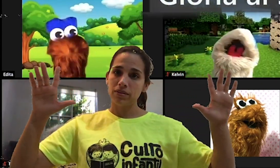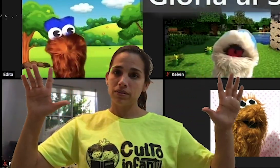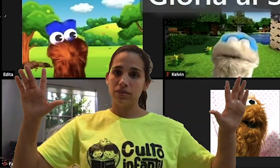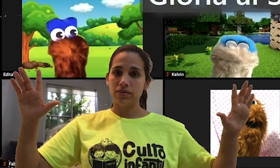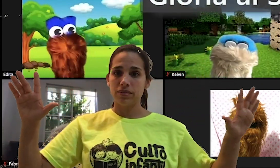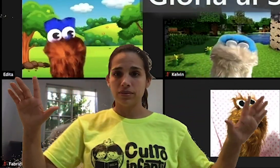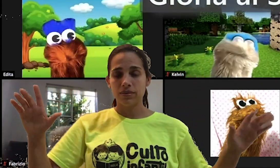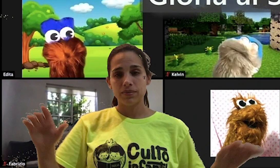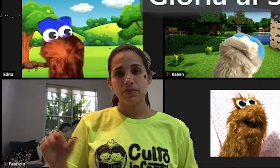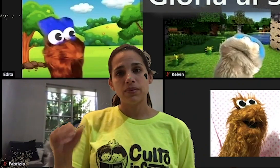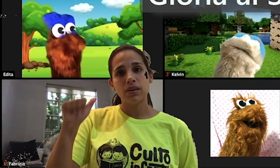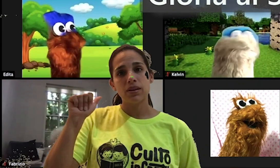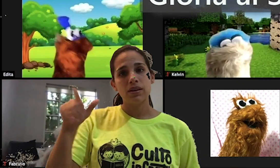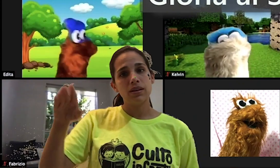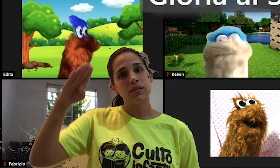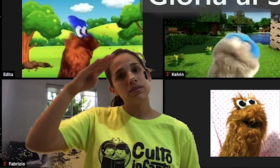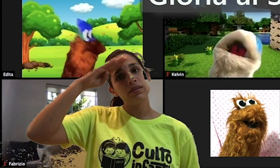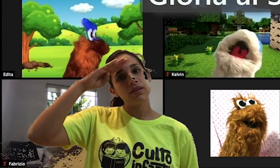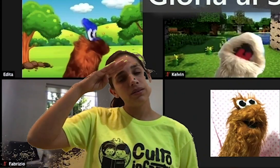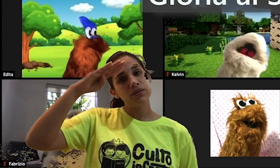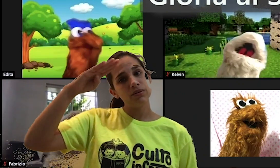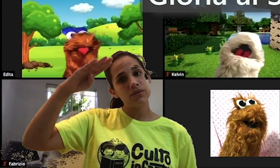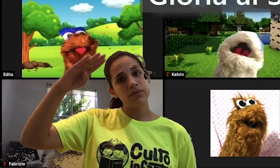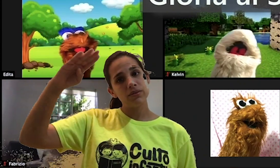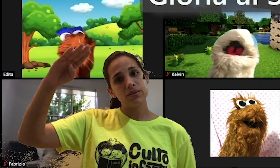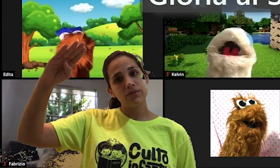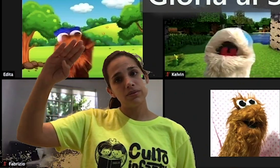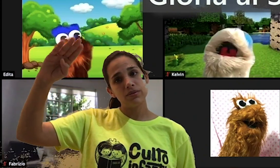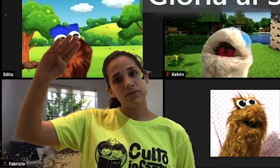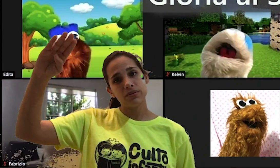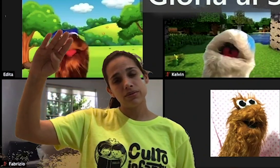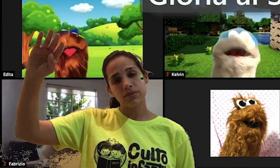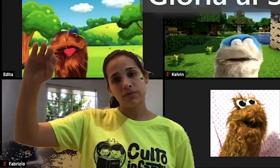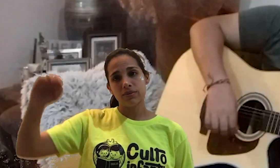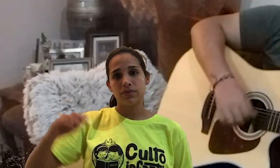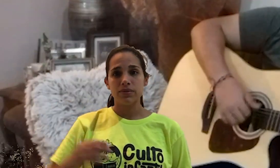gloria al Señor.